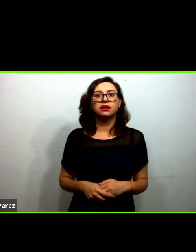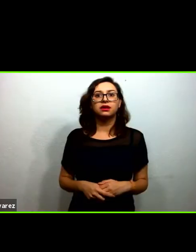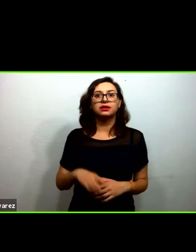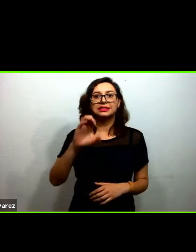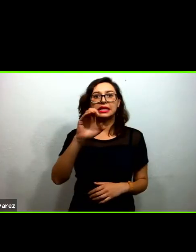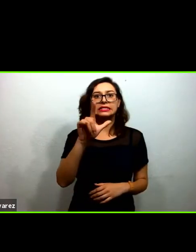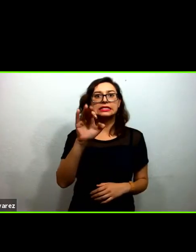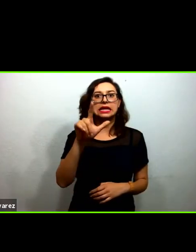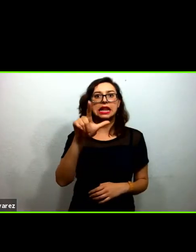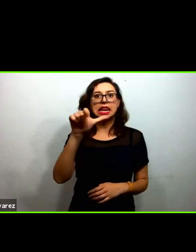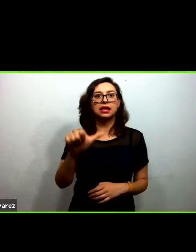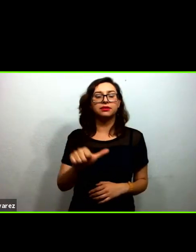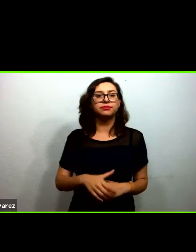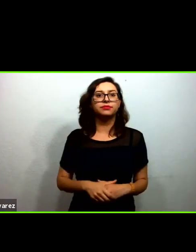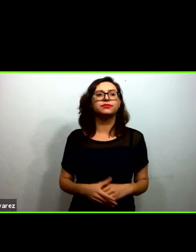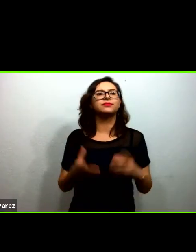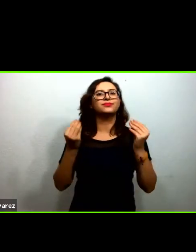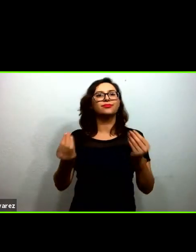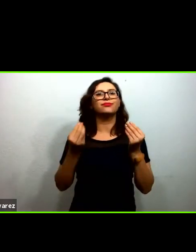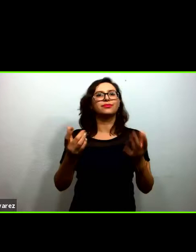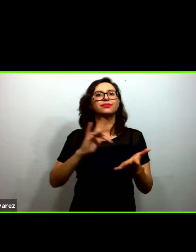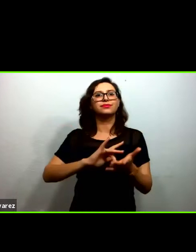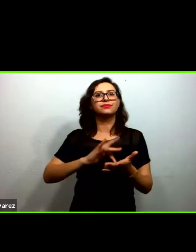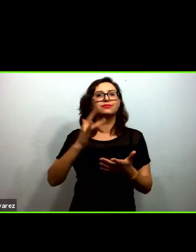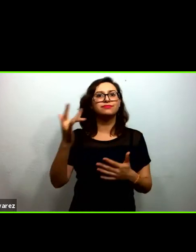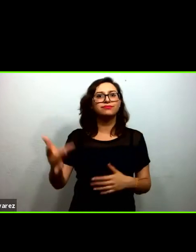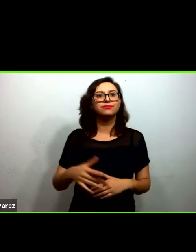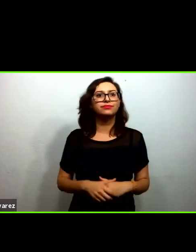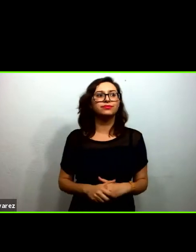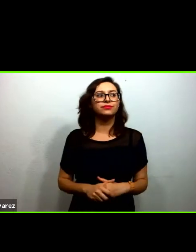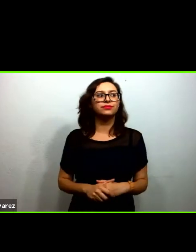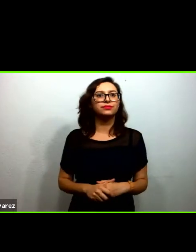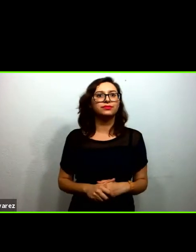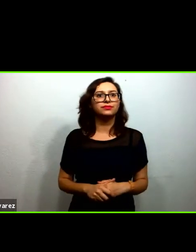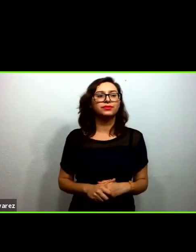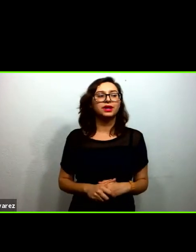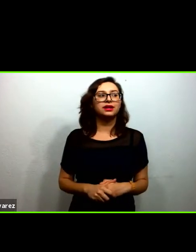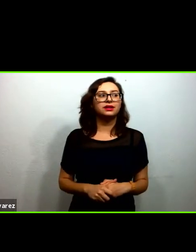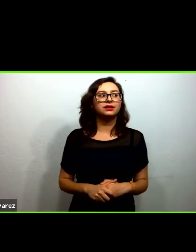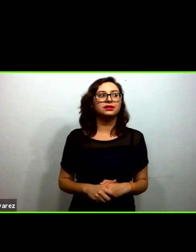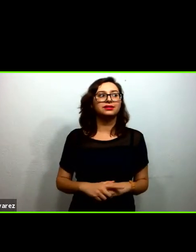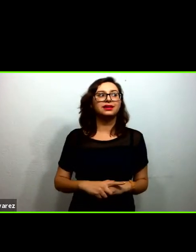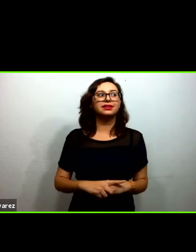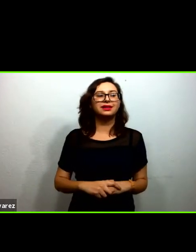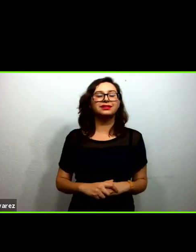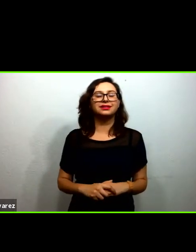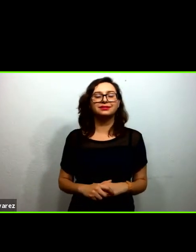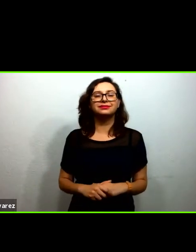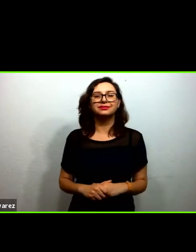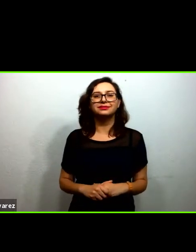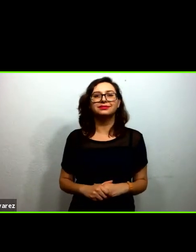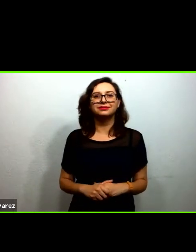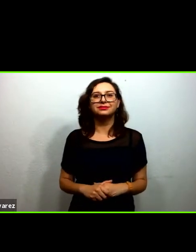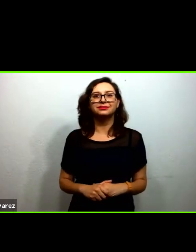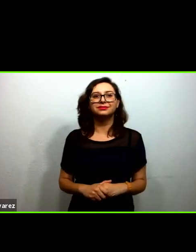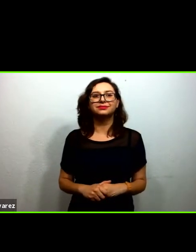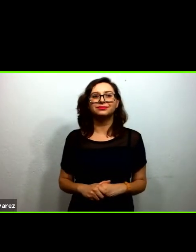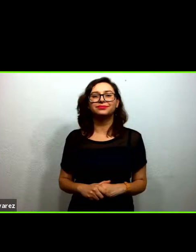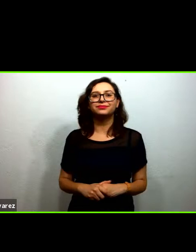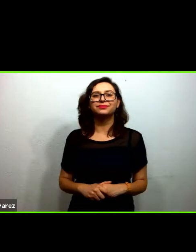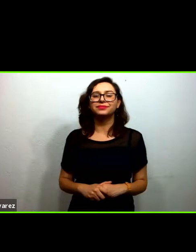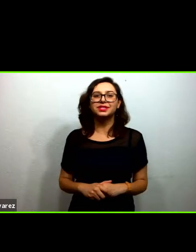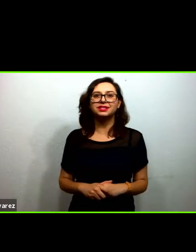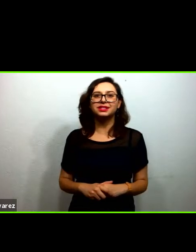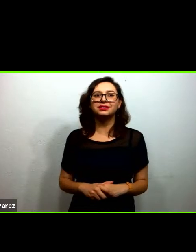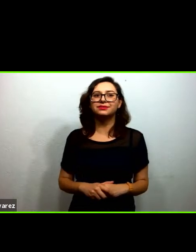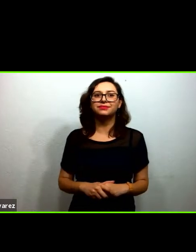Francisco muchas gracias muy concretamente tres ideas que quiero con las que yo quisiera cerrar la primera es